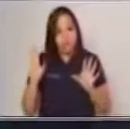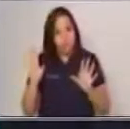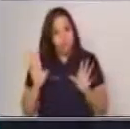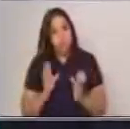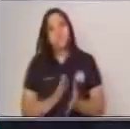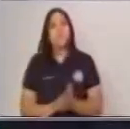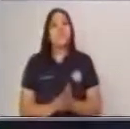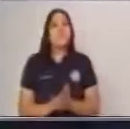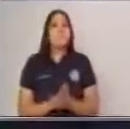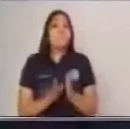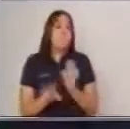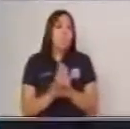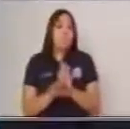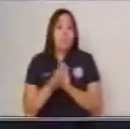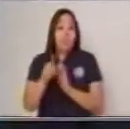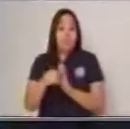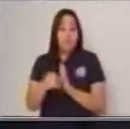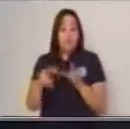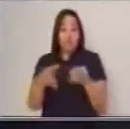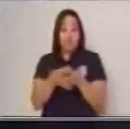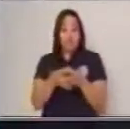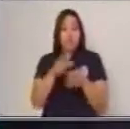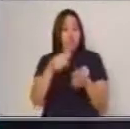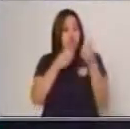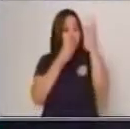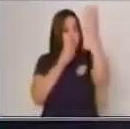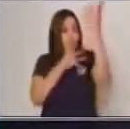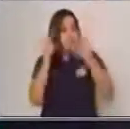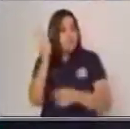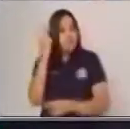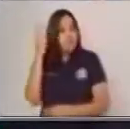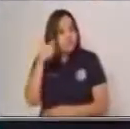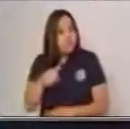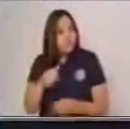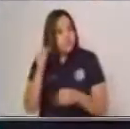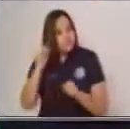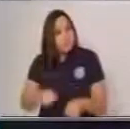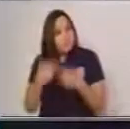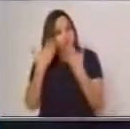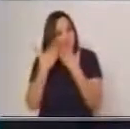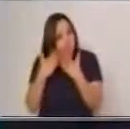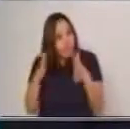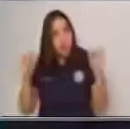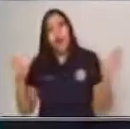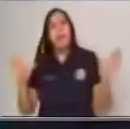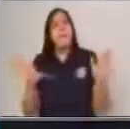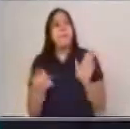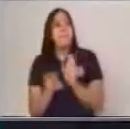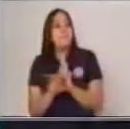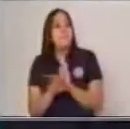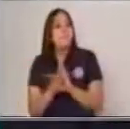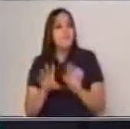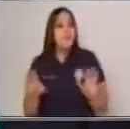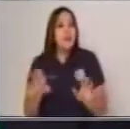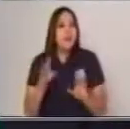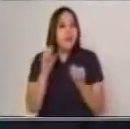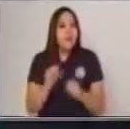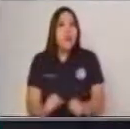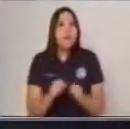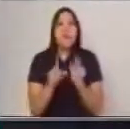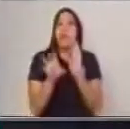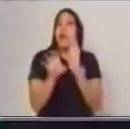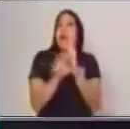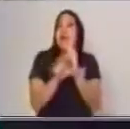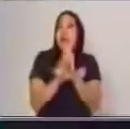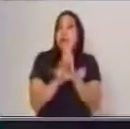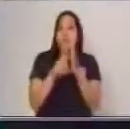Este contenido de información complementaria puede ser amplia. Primero, va a ejemplificar